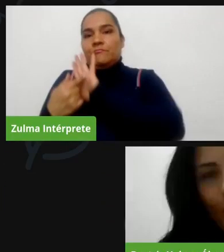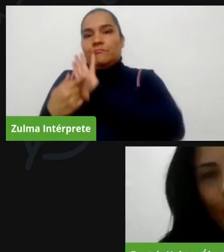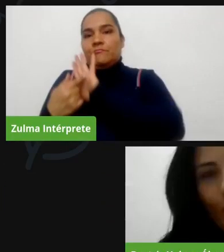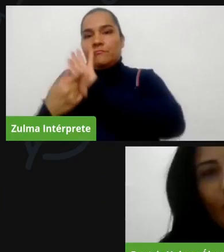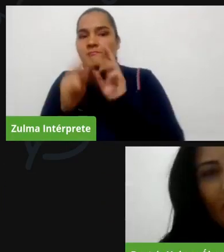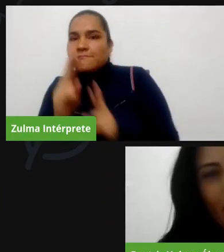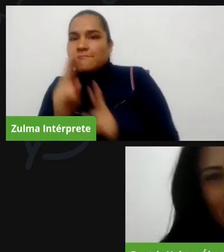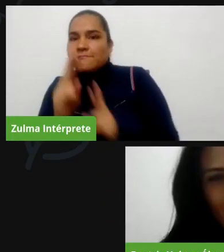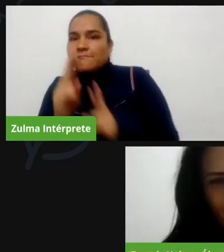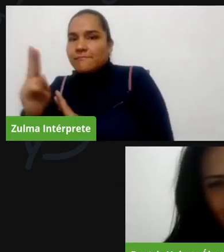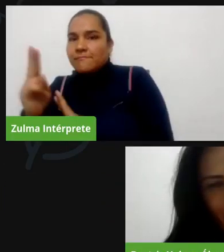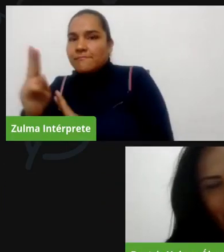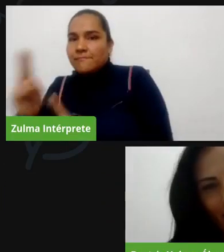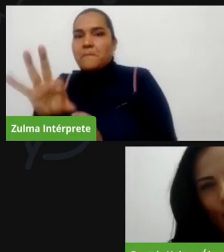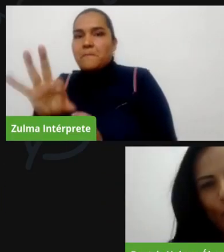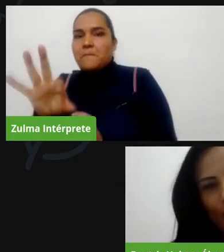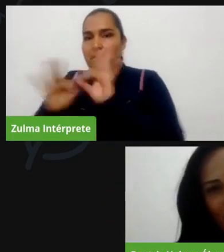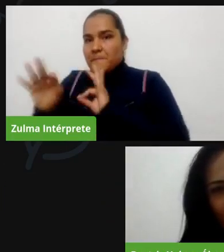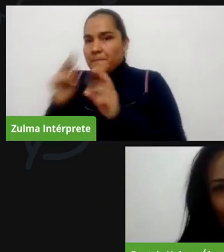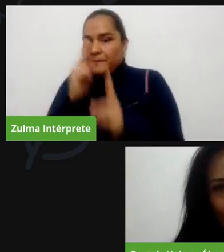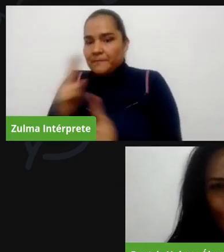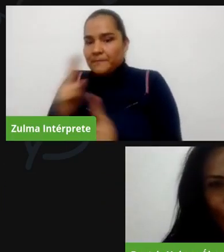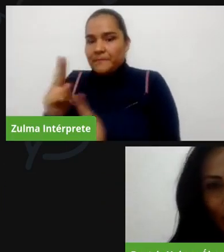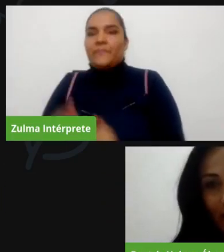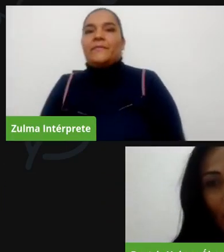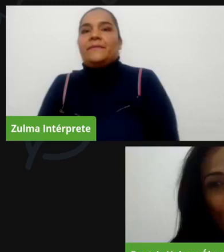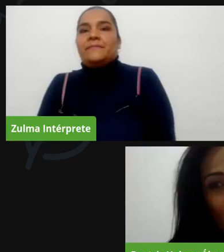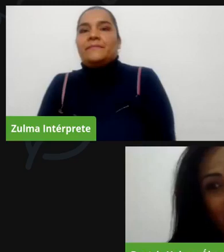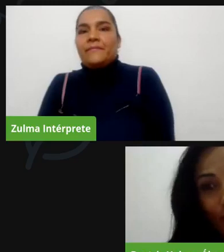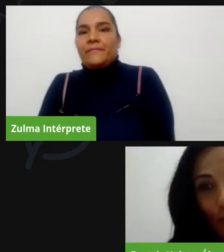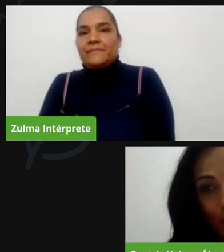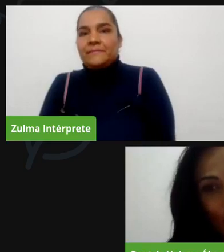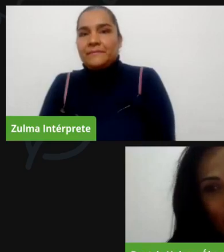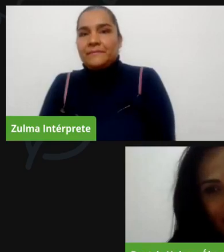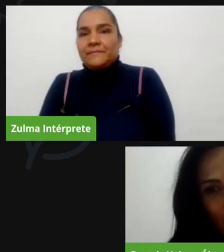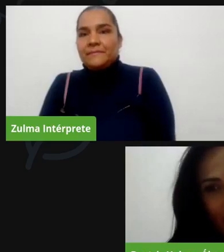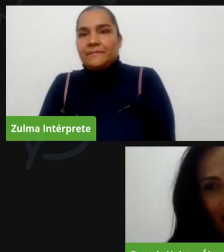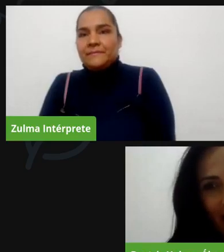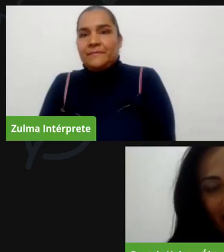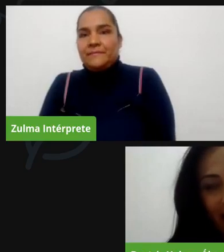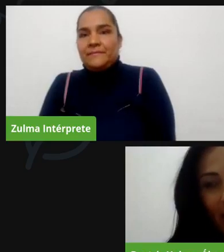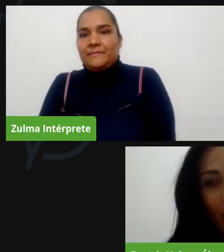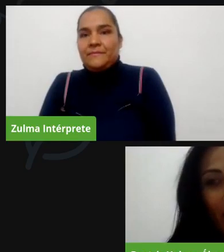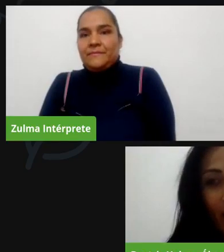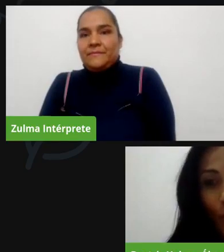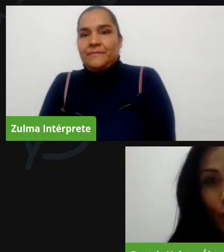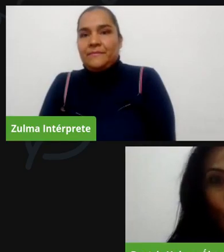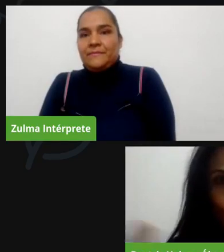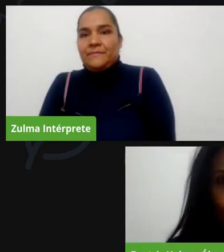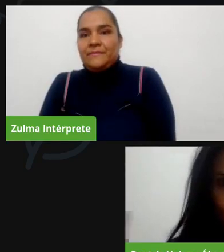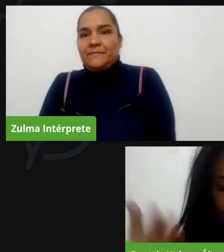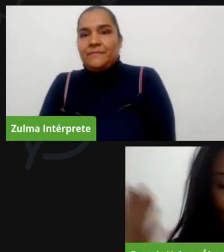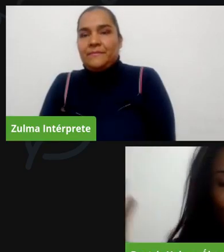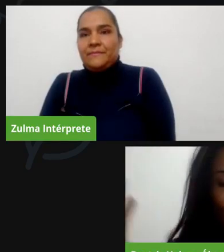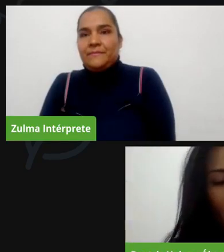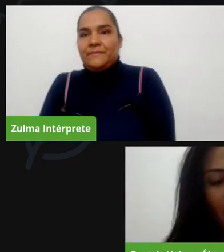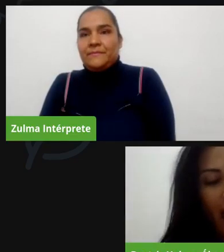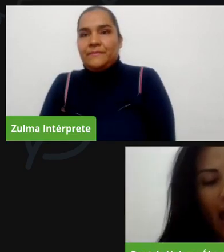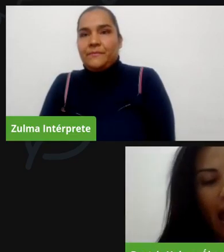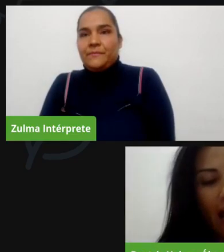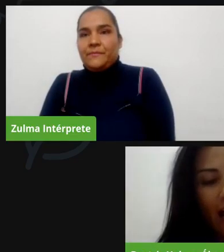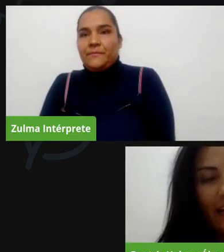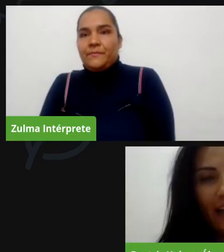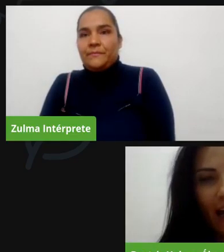bueno muchísimas gracias por esta introducción y sabemos que es de suma importancia para el líder pack por todos los procesos que